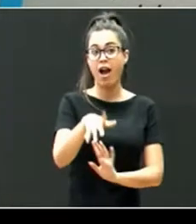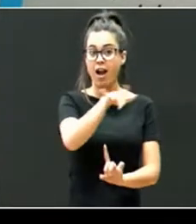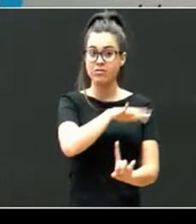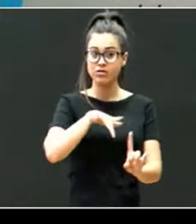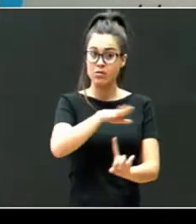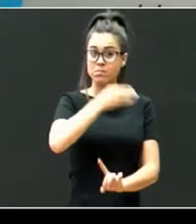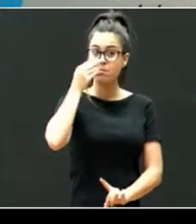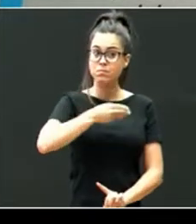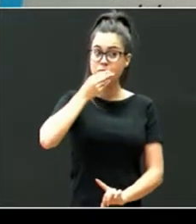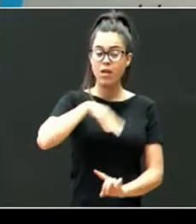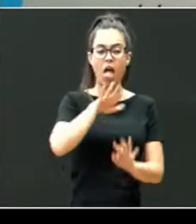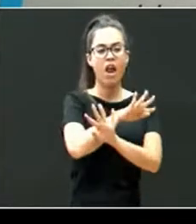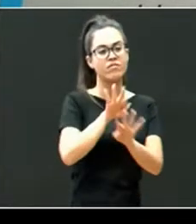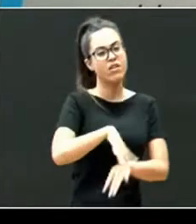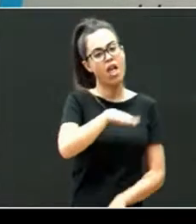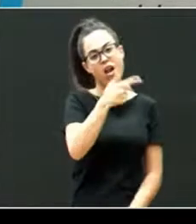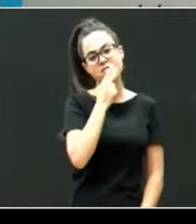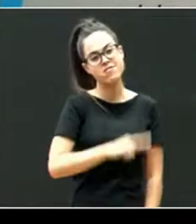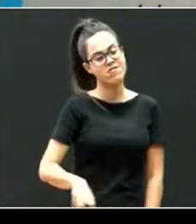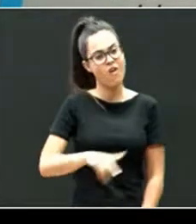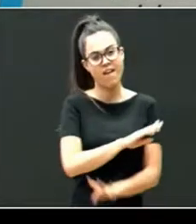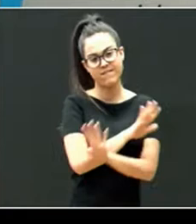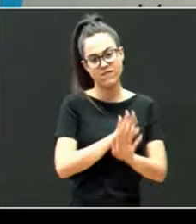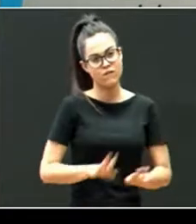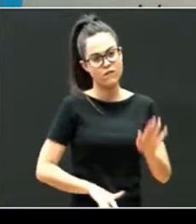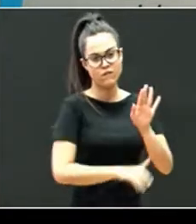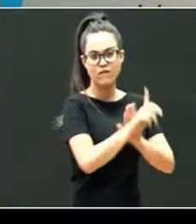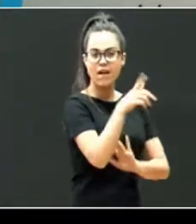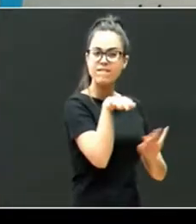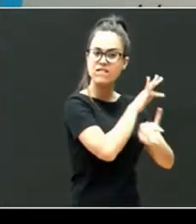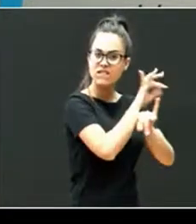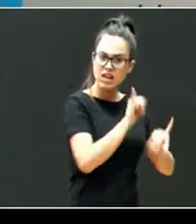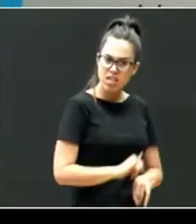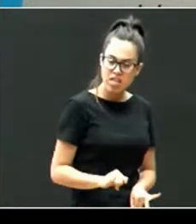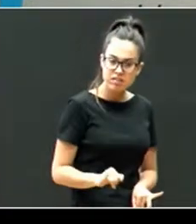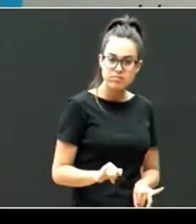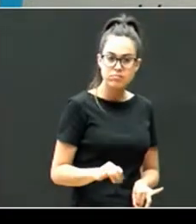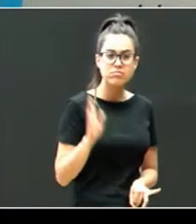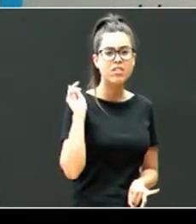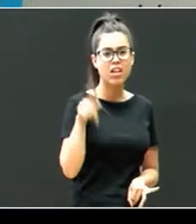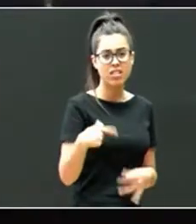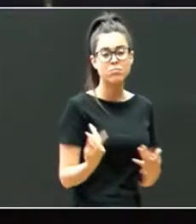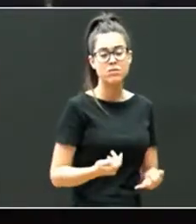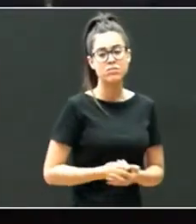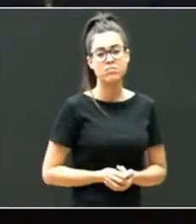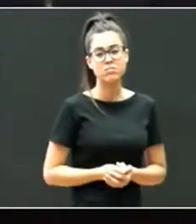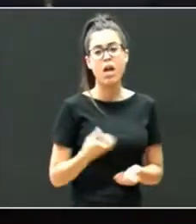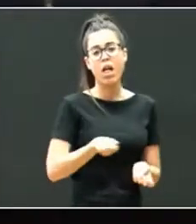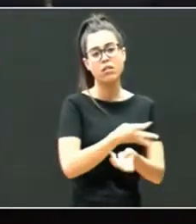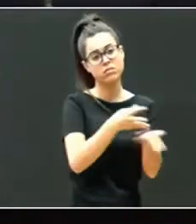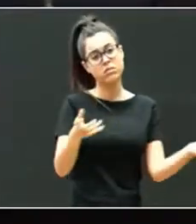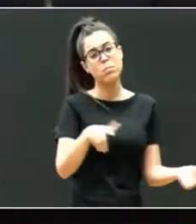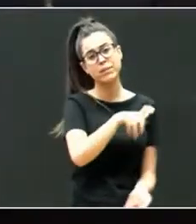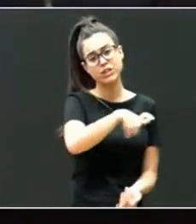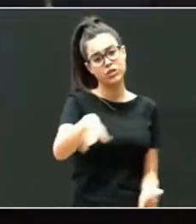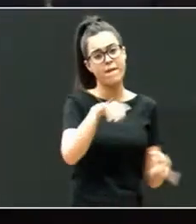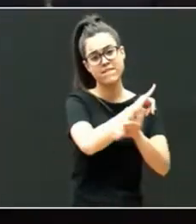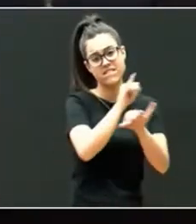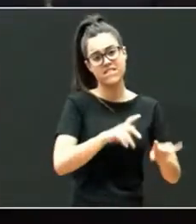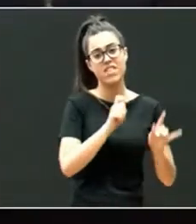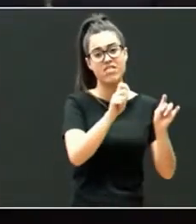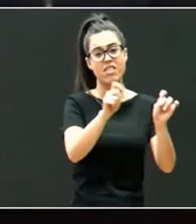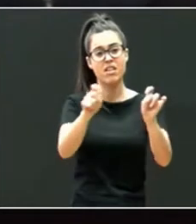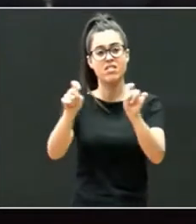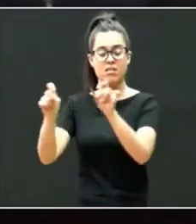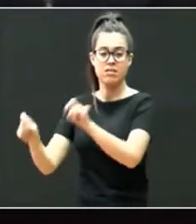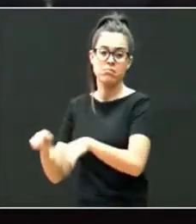la gran mayoría sale adelante de forma positiva, son felices y hacen felices a otras personas. Yo creo que esto me parece a mí